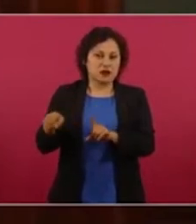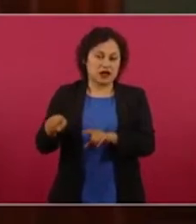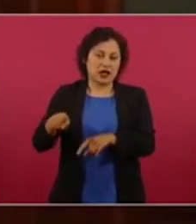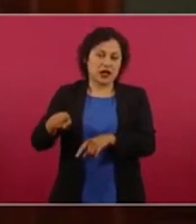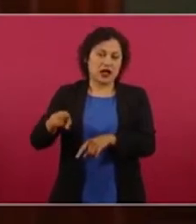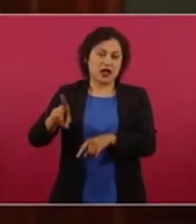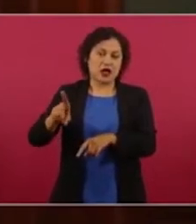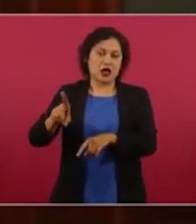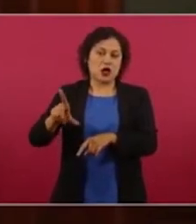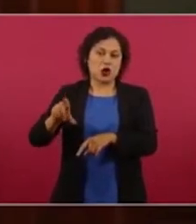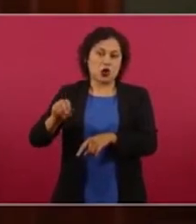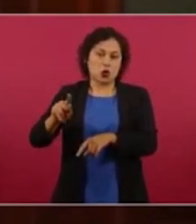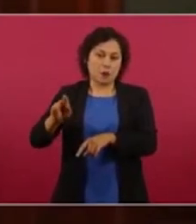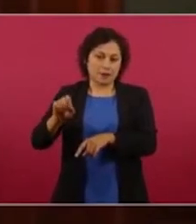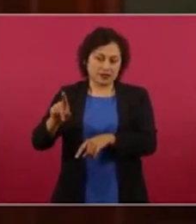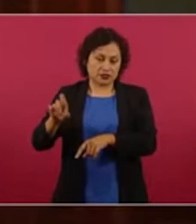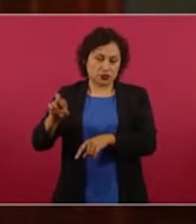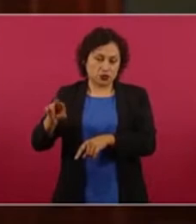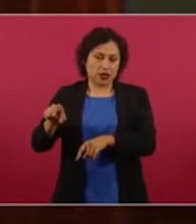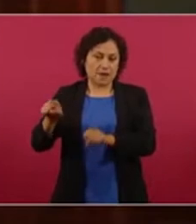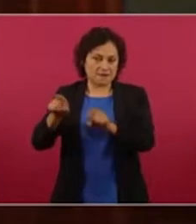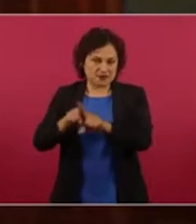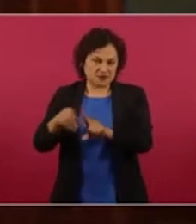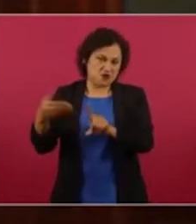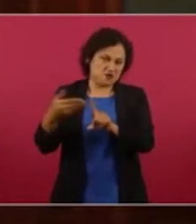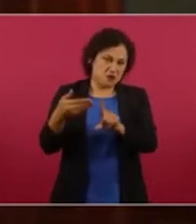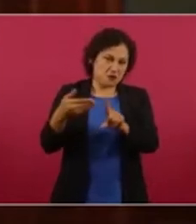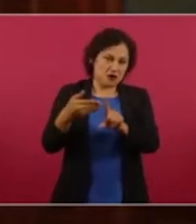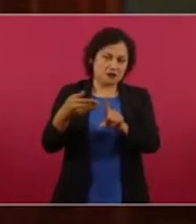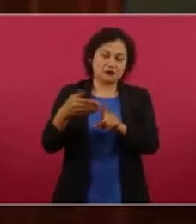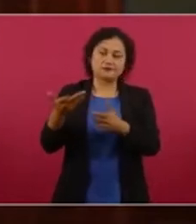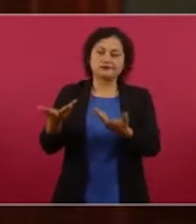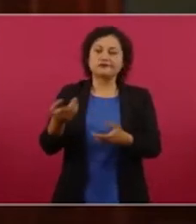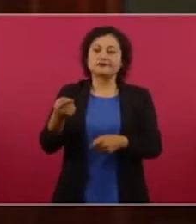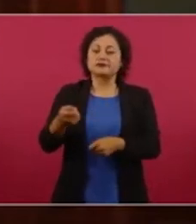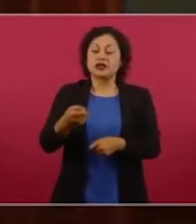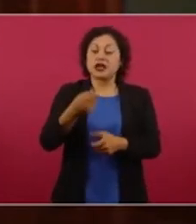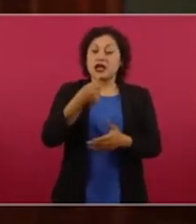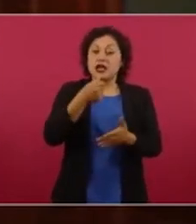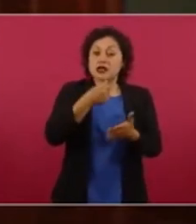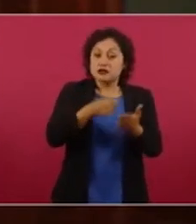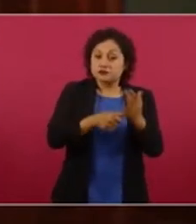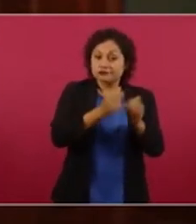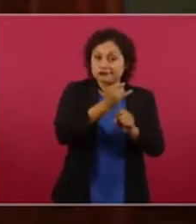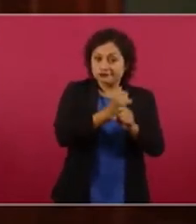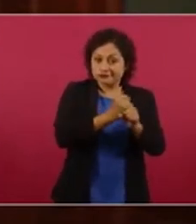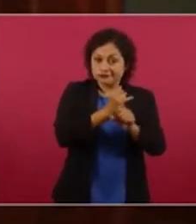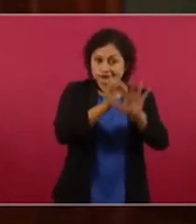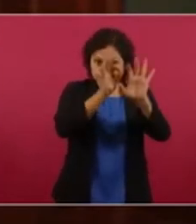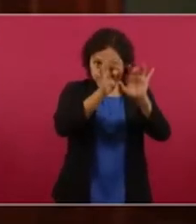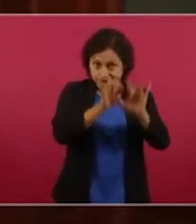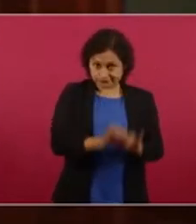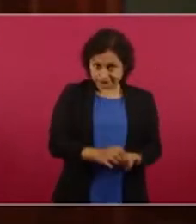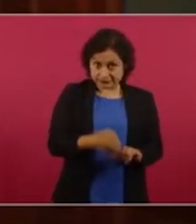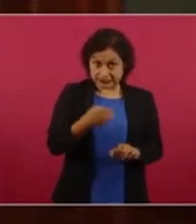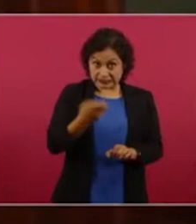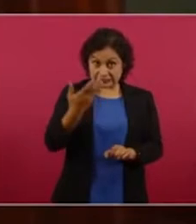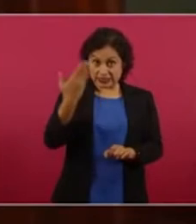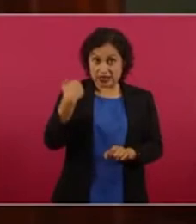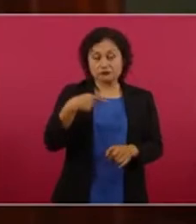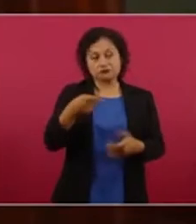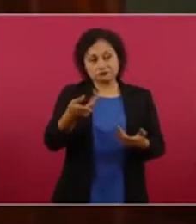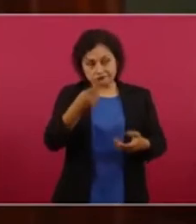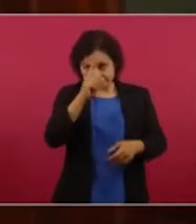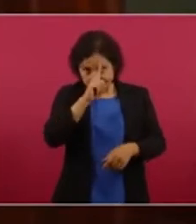el reportaje realizado por mi profesor Genaro Villamil que se los recomiendo ampliamente deja